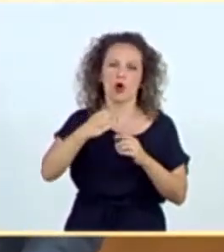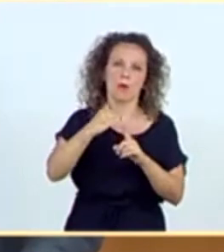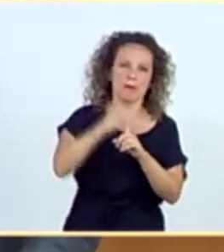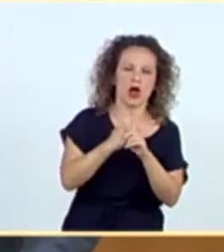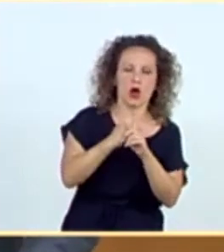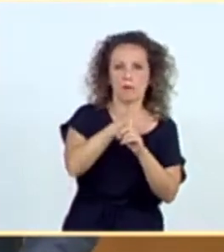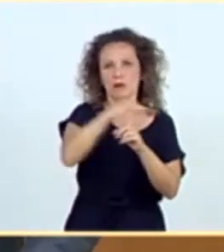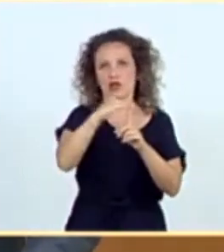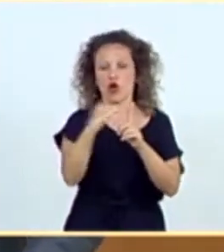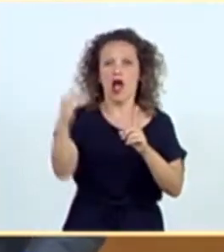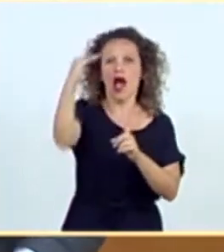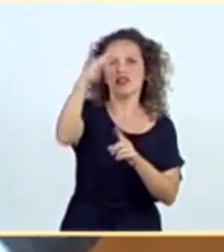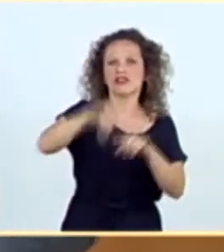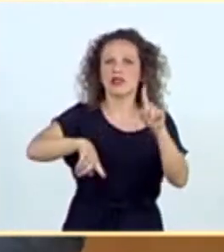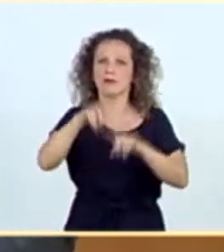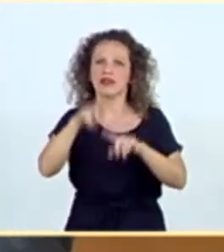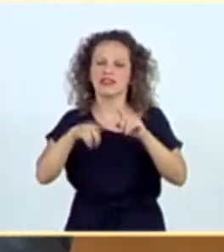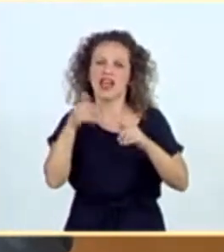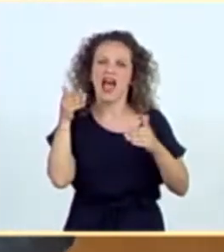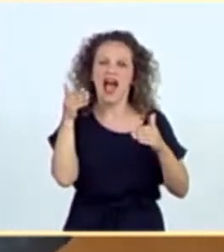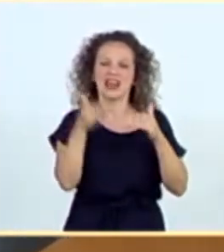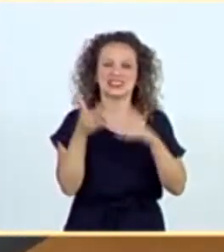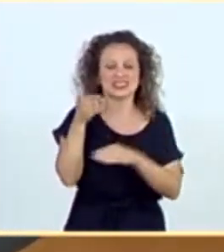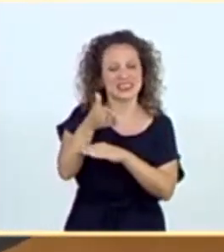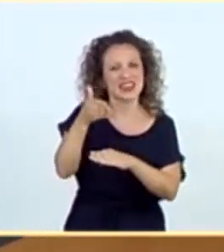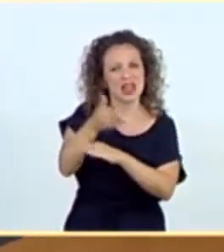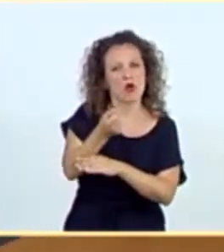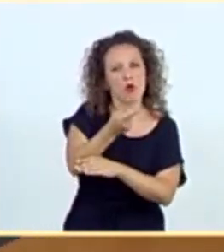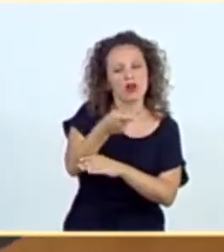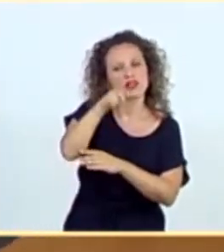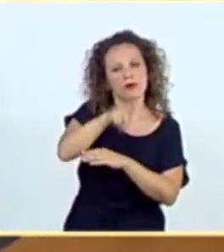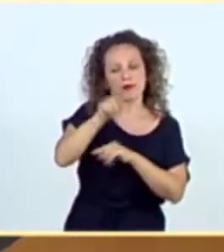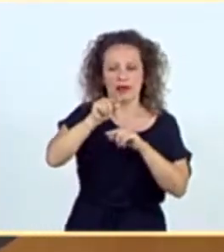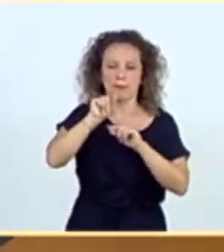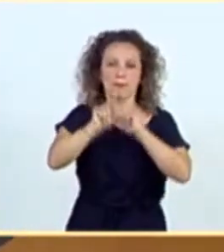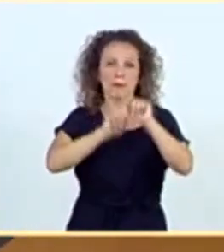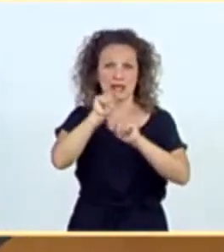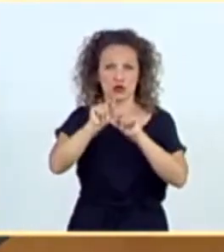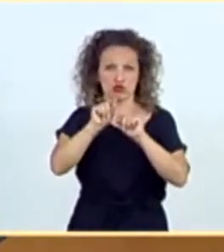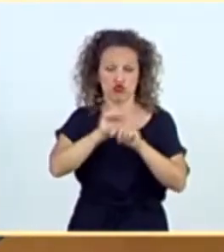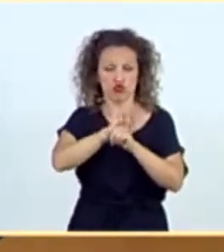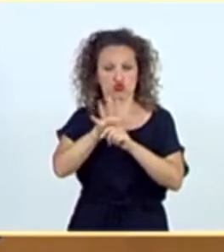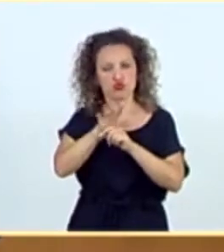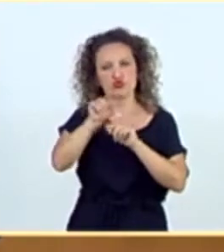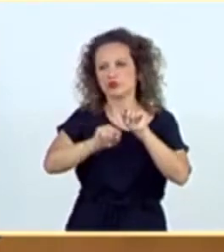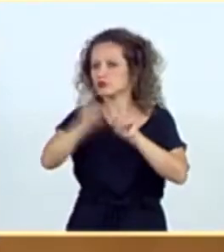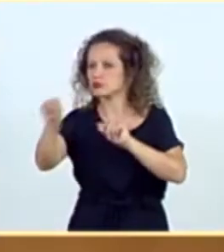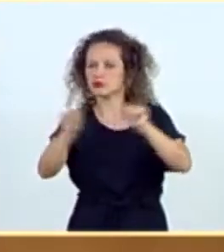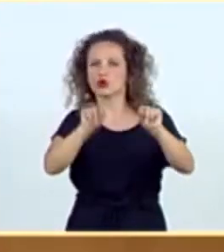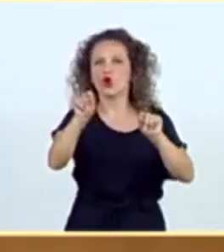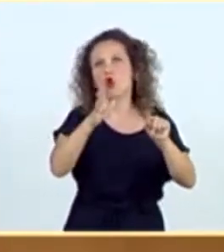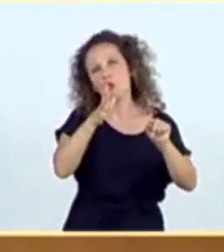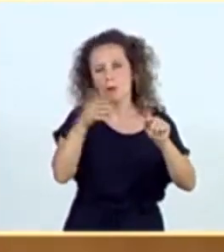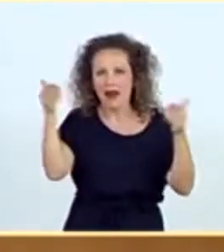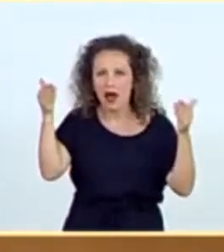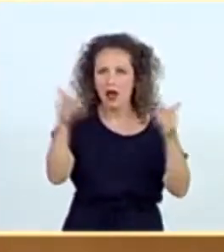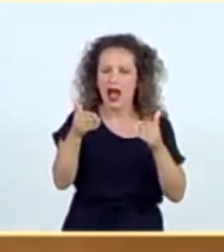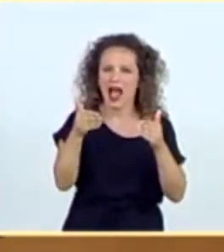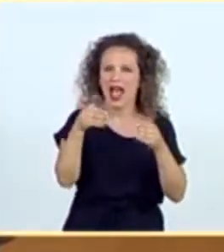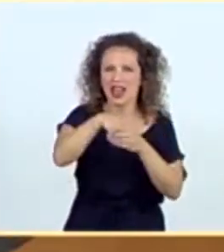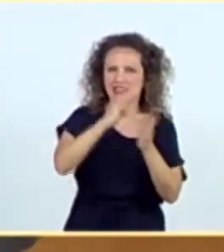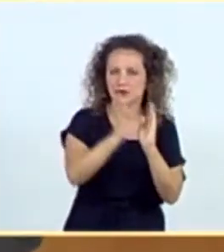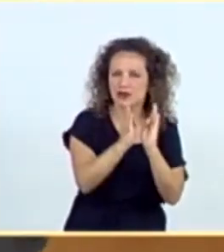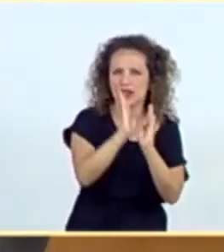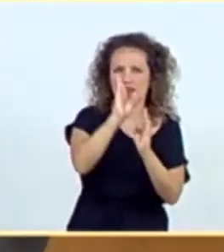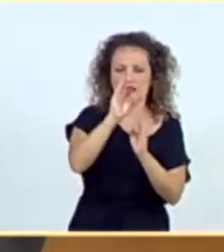cuenta la capacidad asistencial y los niveles de transmisión del virus y de esa manera podrían intervenir a nivel local, autonómico o nacional. Son palabras